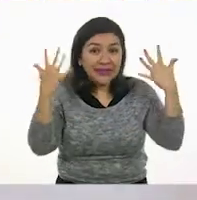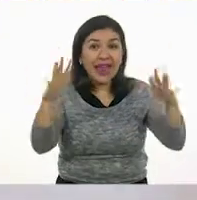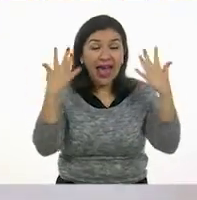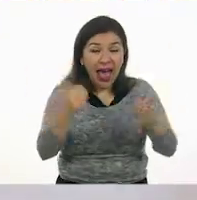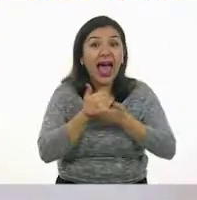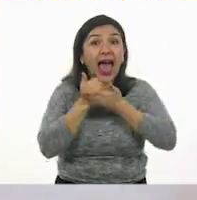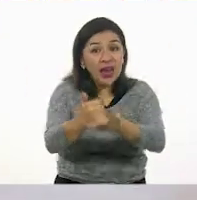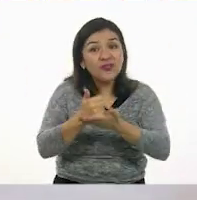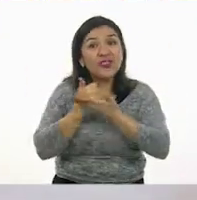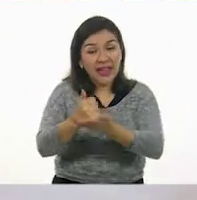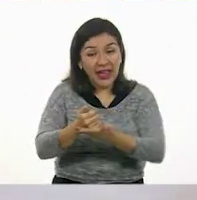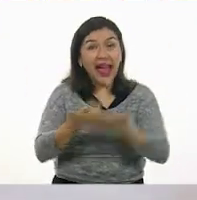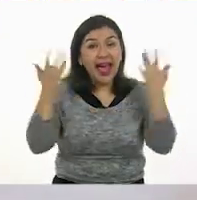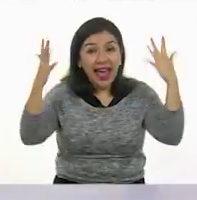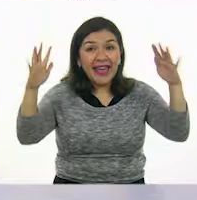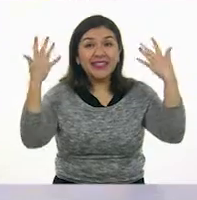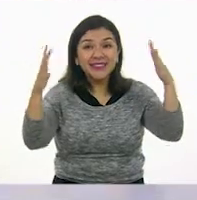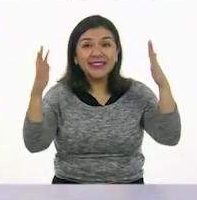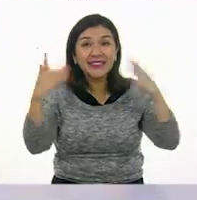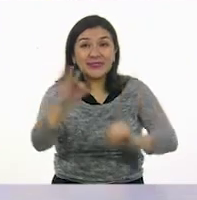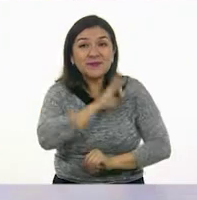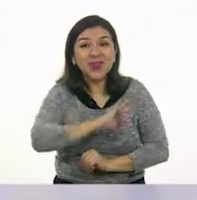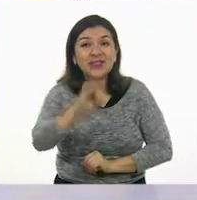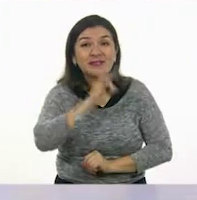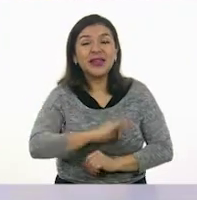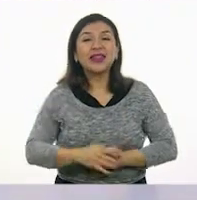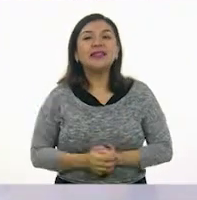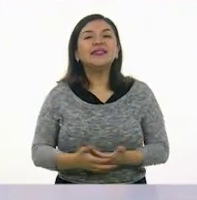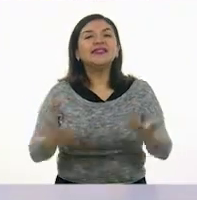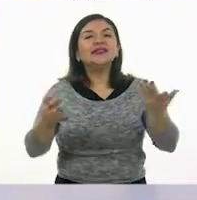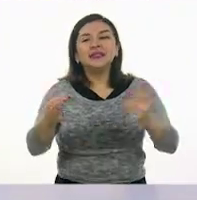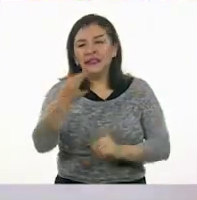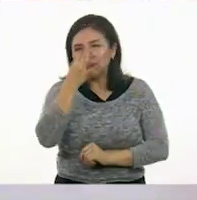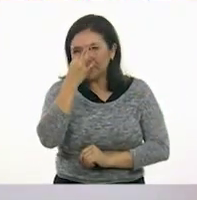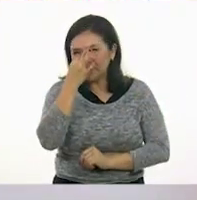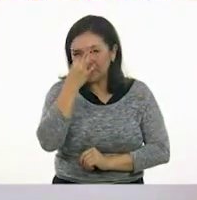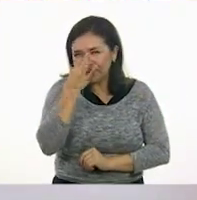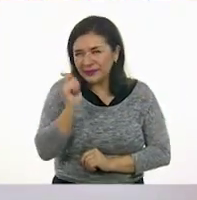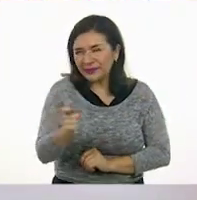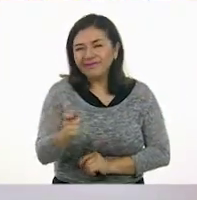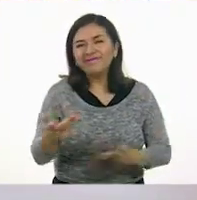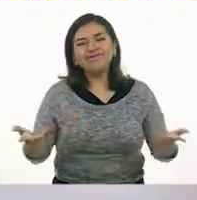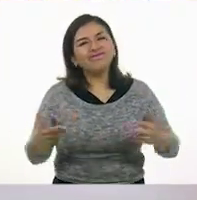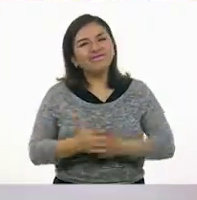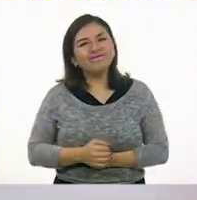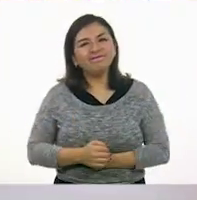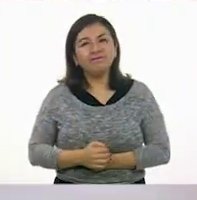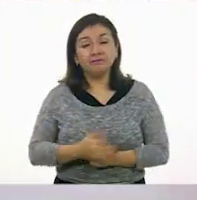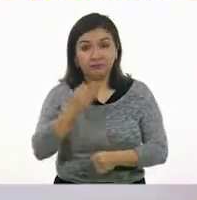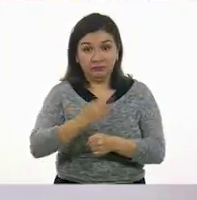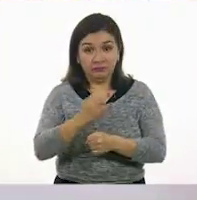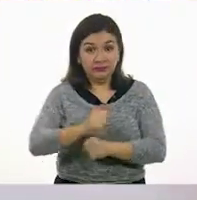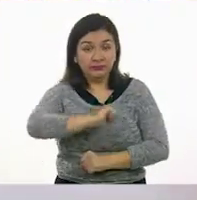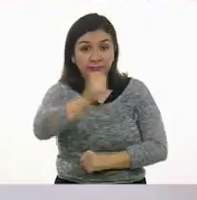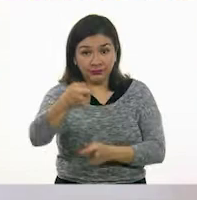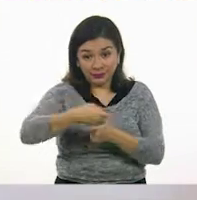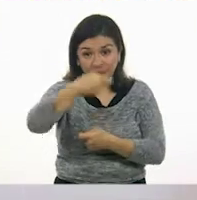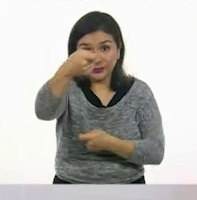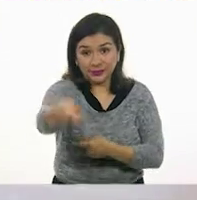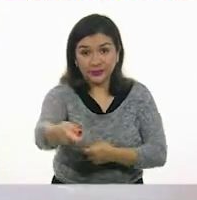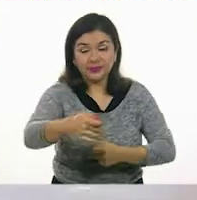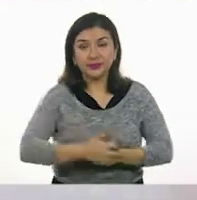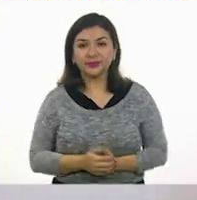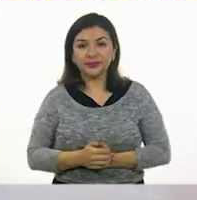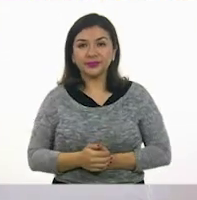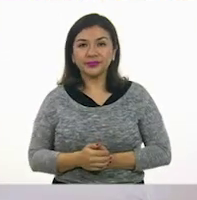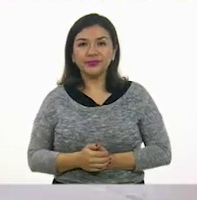Niñas y niños, avienten a la maestra. Eso. Ay, qué cerca. A ver, te voy a pasar este otro. Ay, mira,